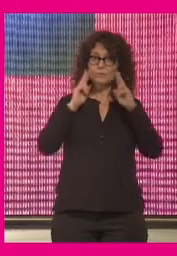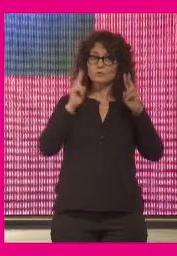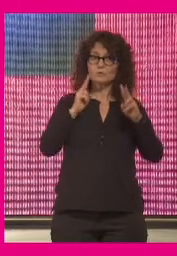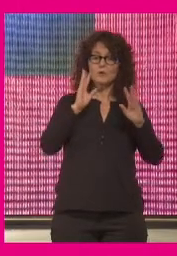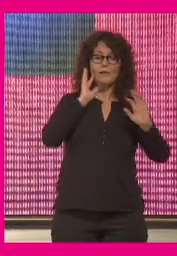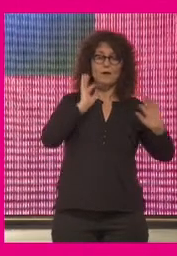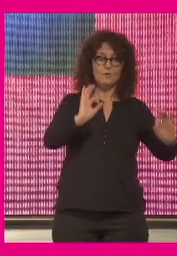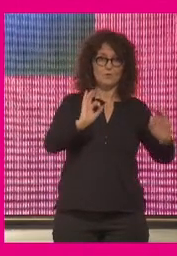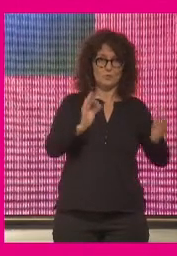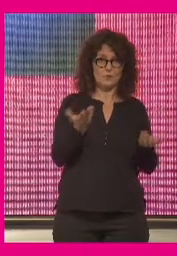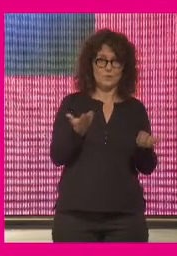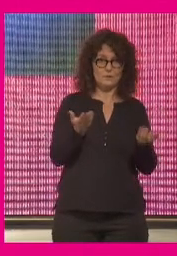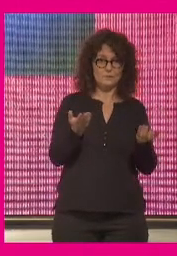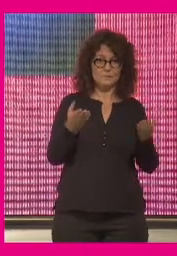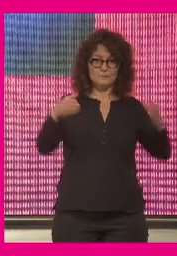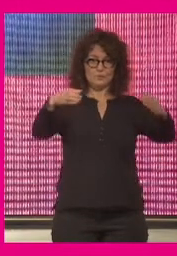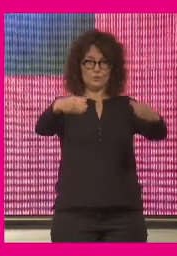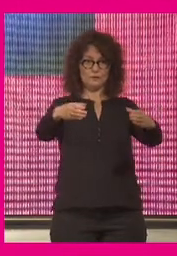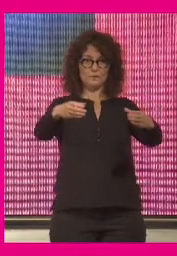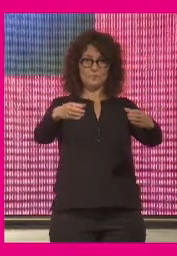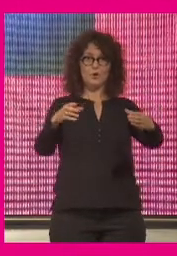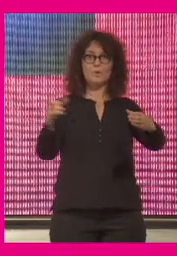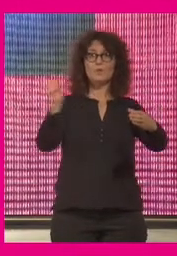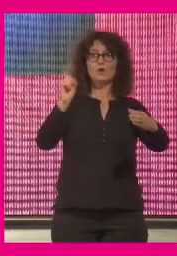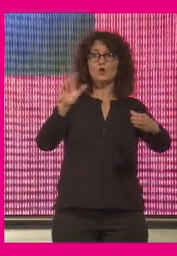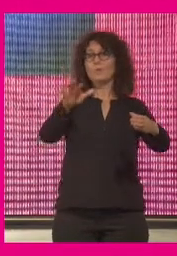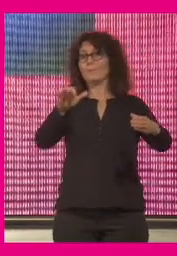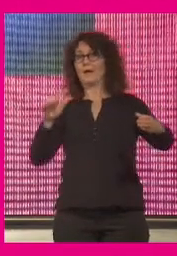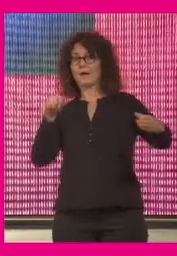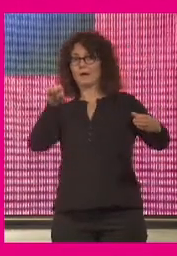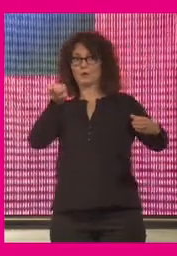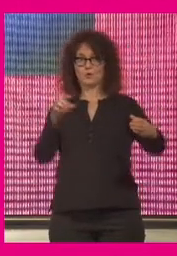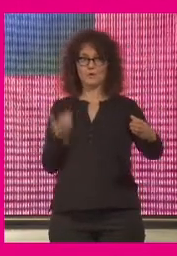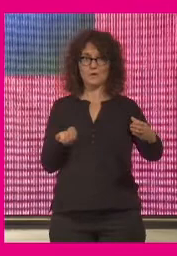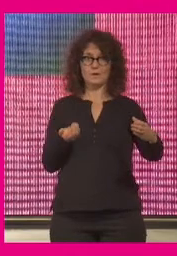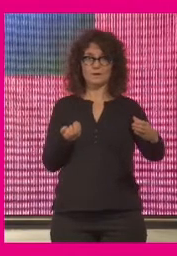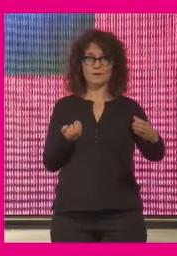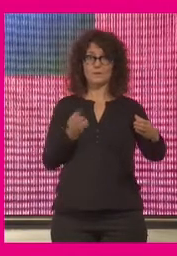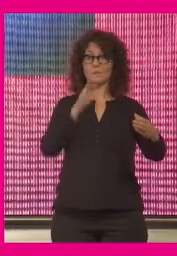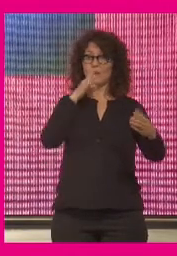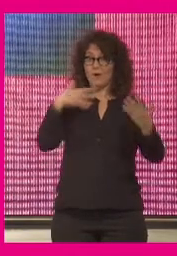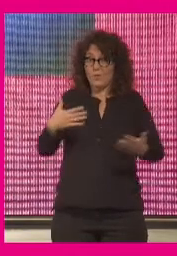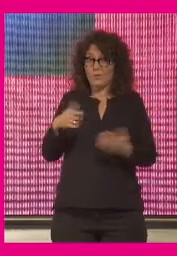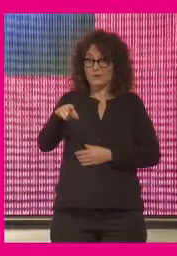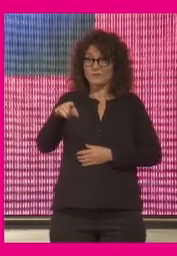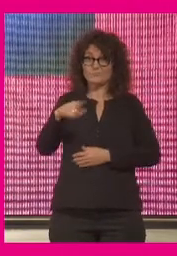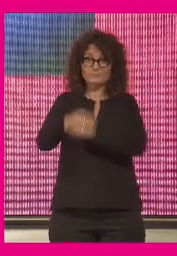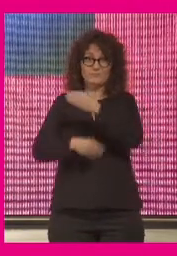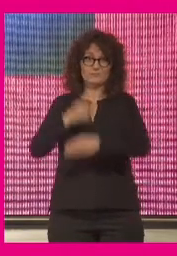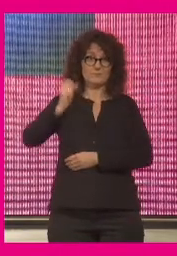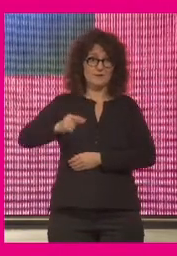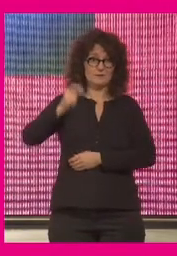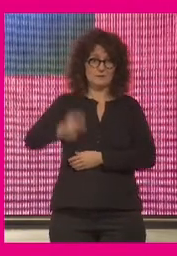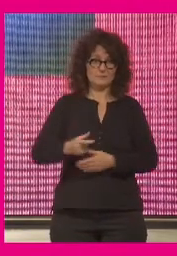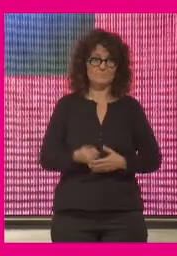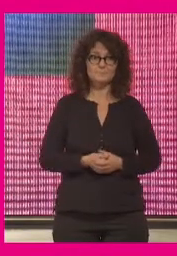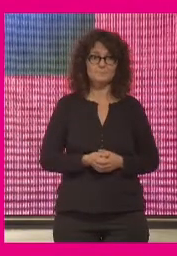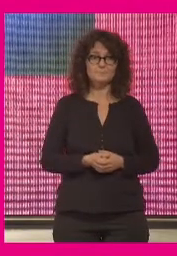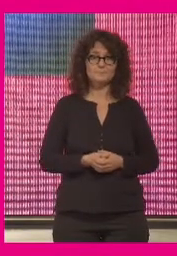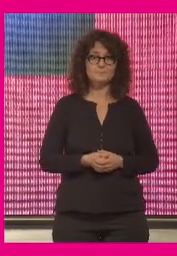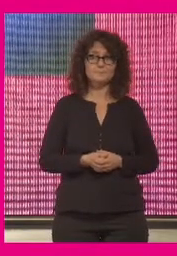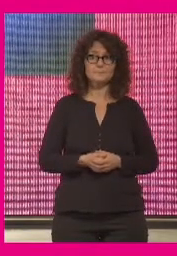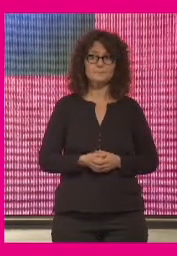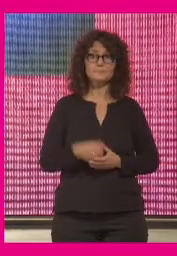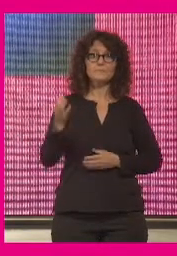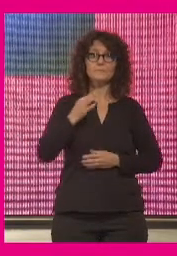colectivo y no desde la noción de la mayoría que es lo habitualmente lo dominante tenemos